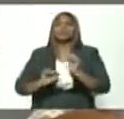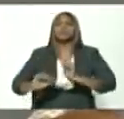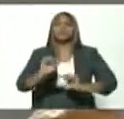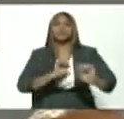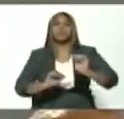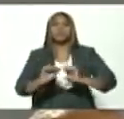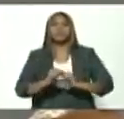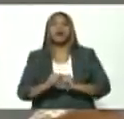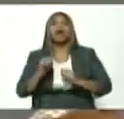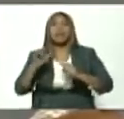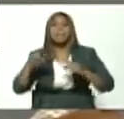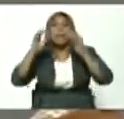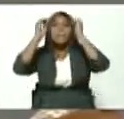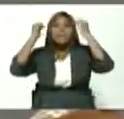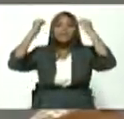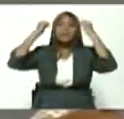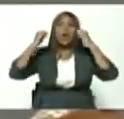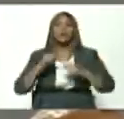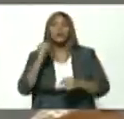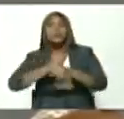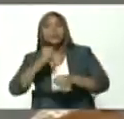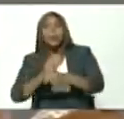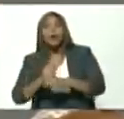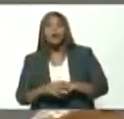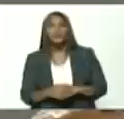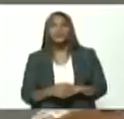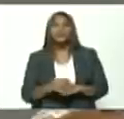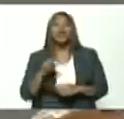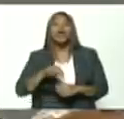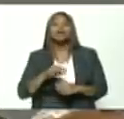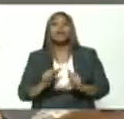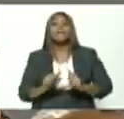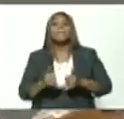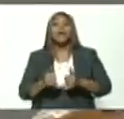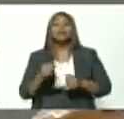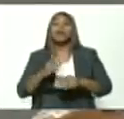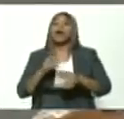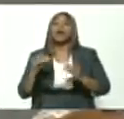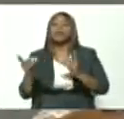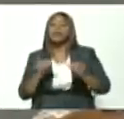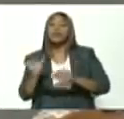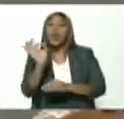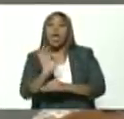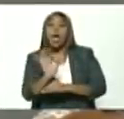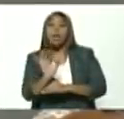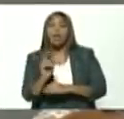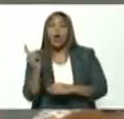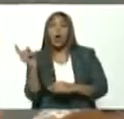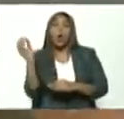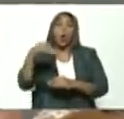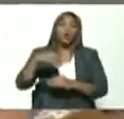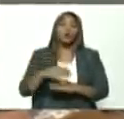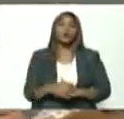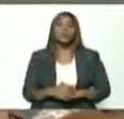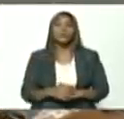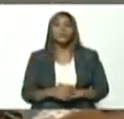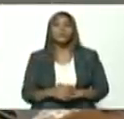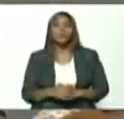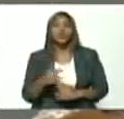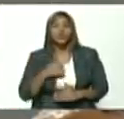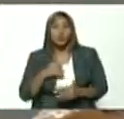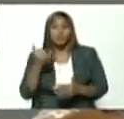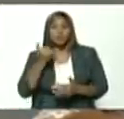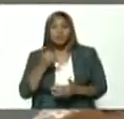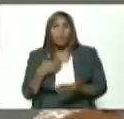y milicianos obreros y a partir de su intervención esto si no ha sido discutido todavía pero yo lo